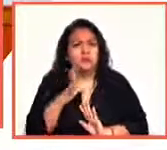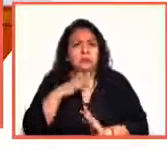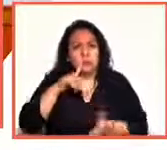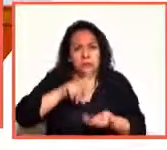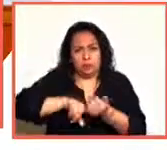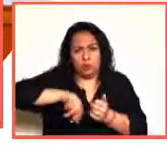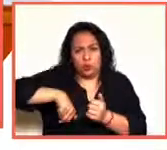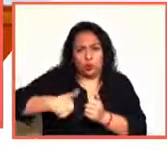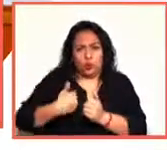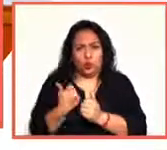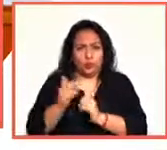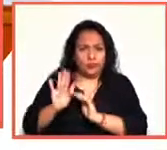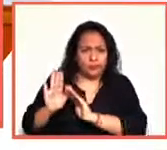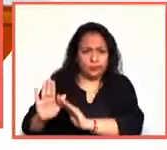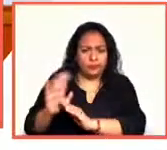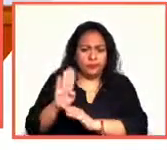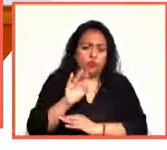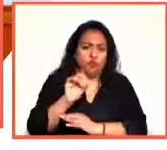museo.